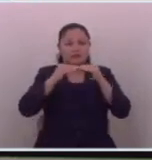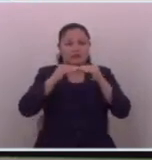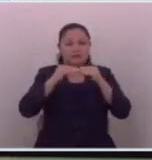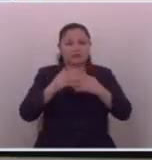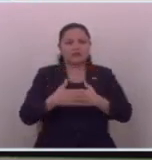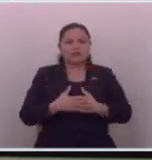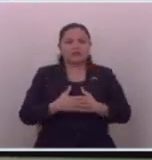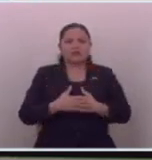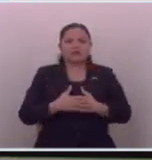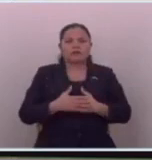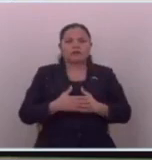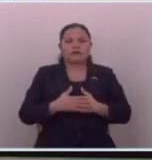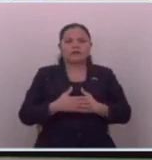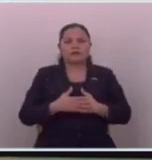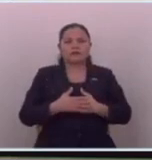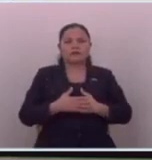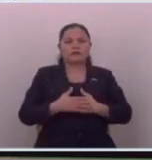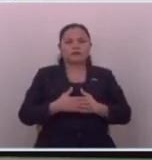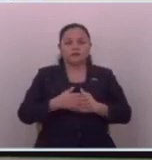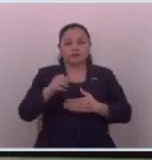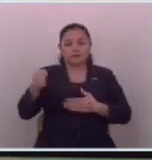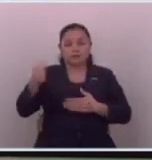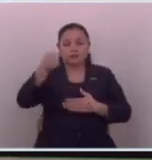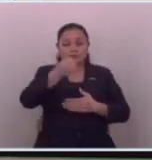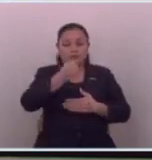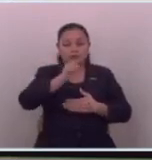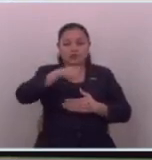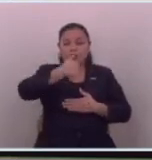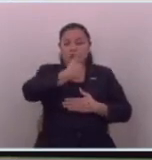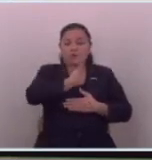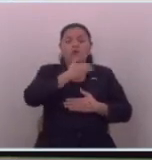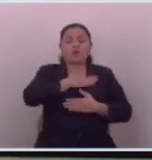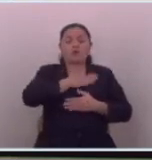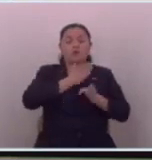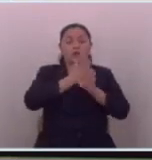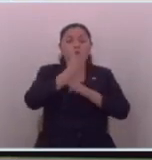estos autodenominados periodistas